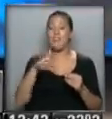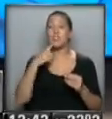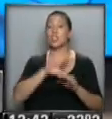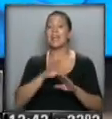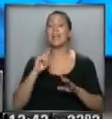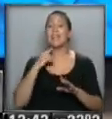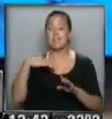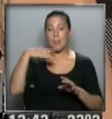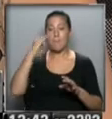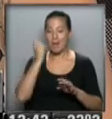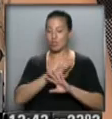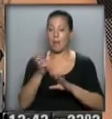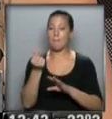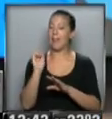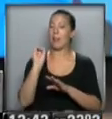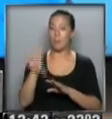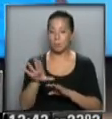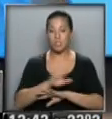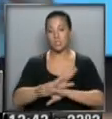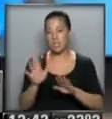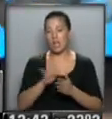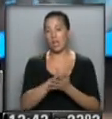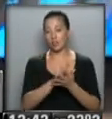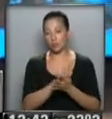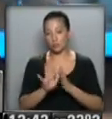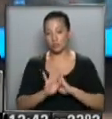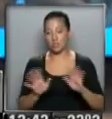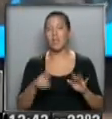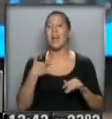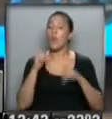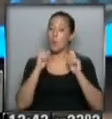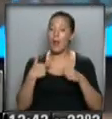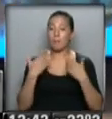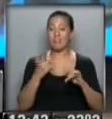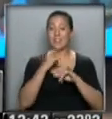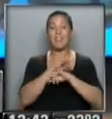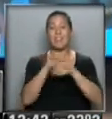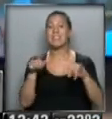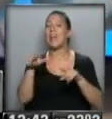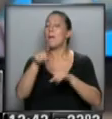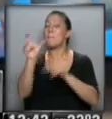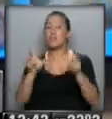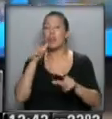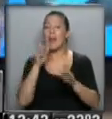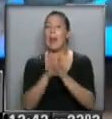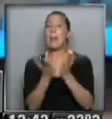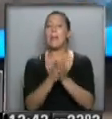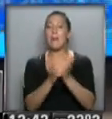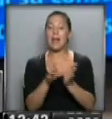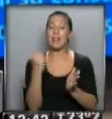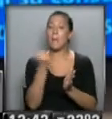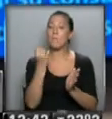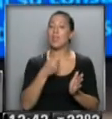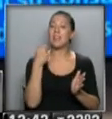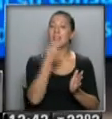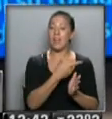el 13 de mayo de este año. Así que ya está resuelto y es una oportunidad para decirle a todos aquellos que no presentaron la libreta que es importante,